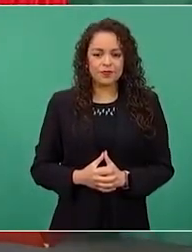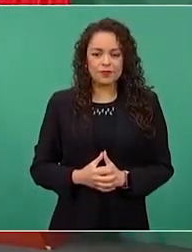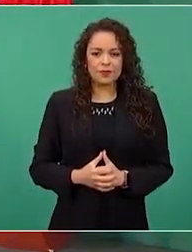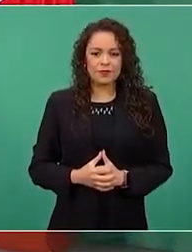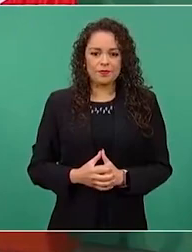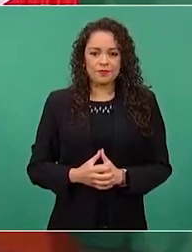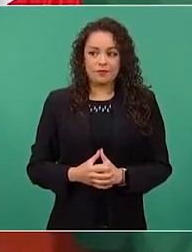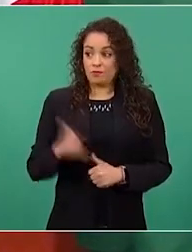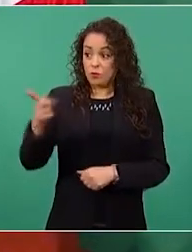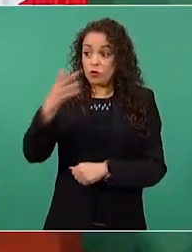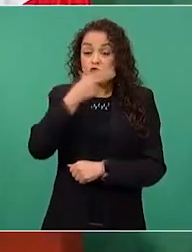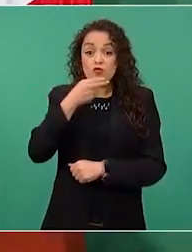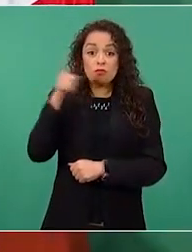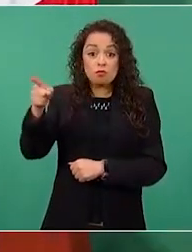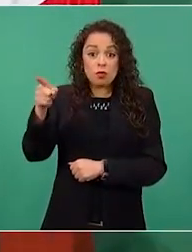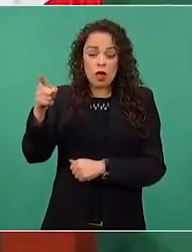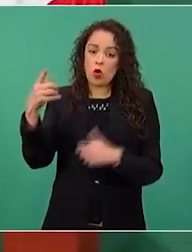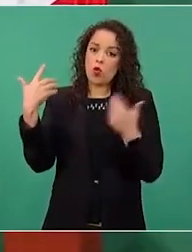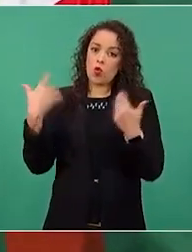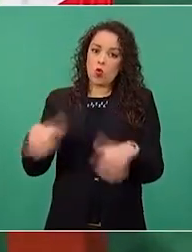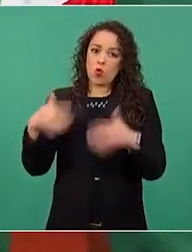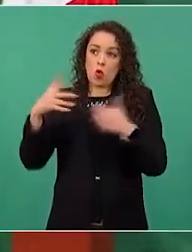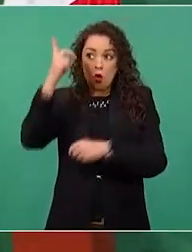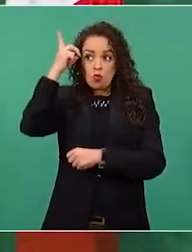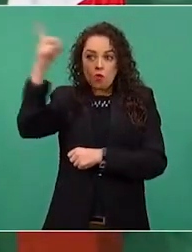empresario importante.